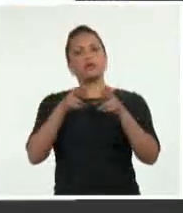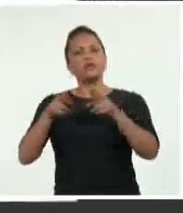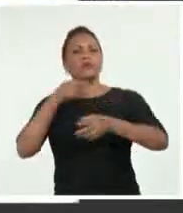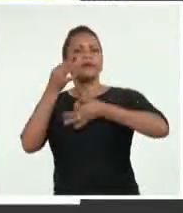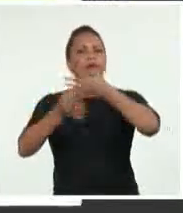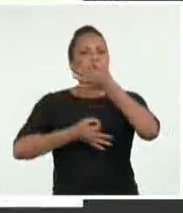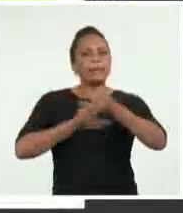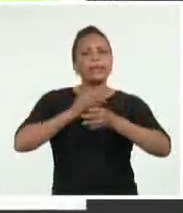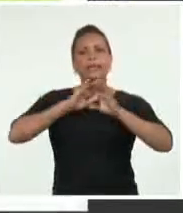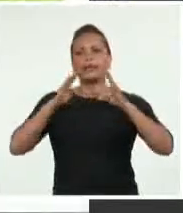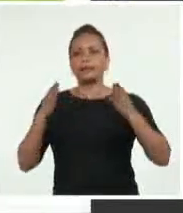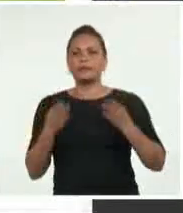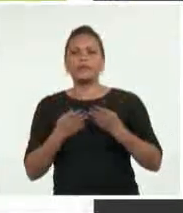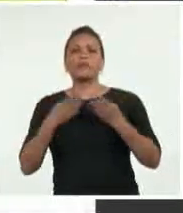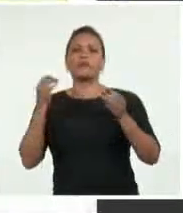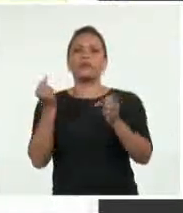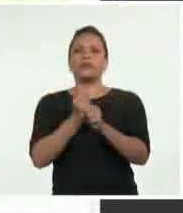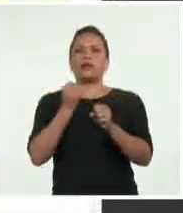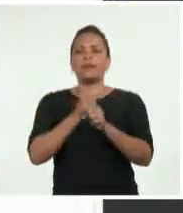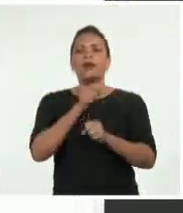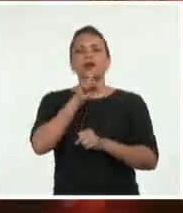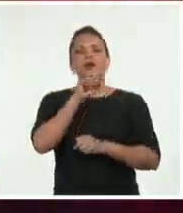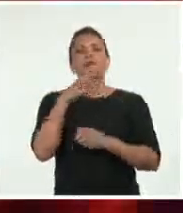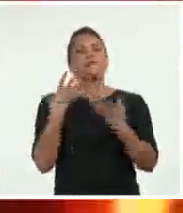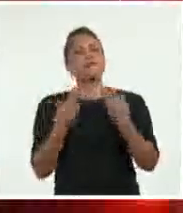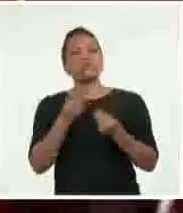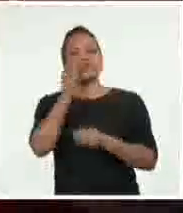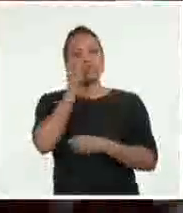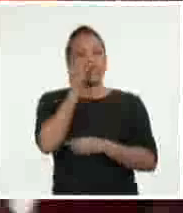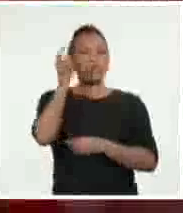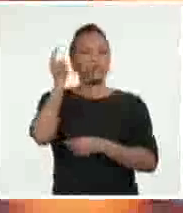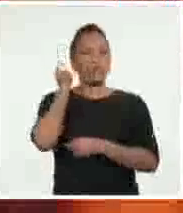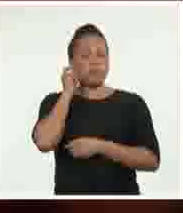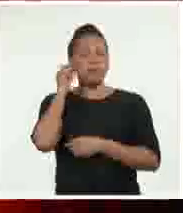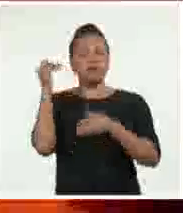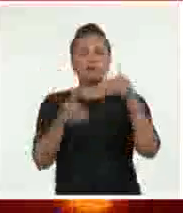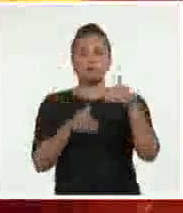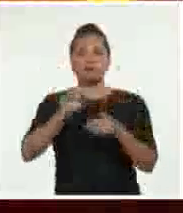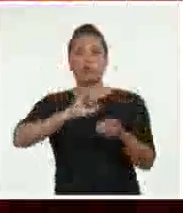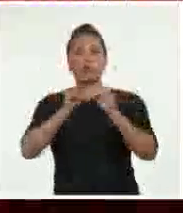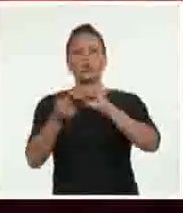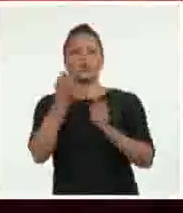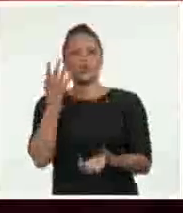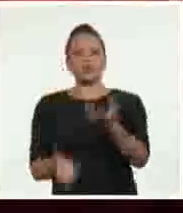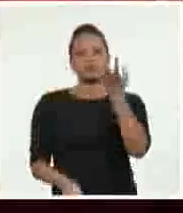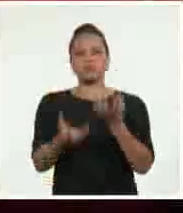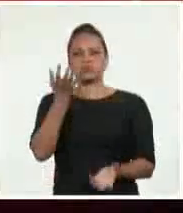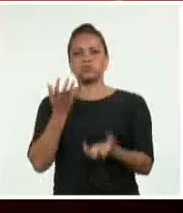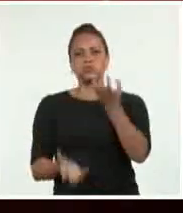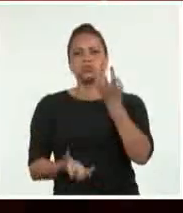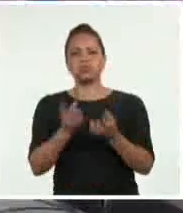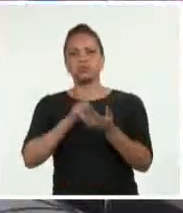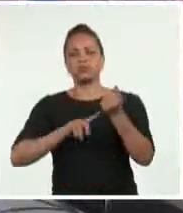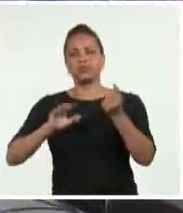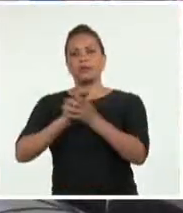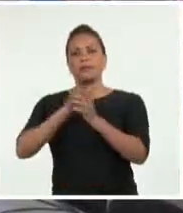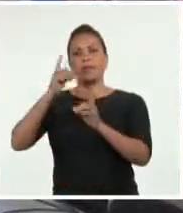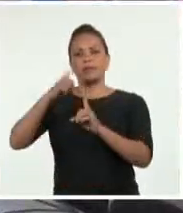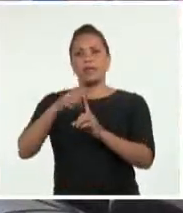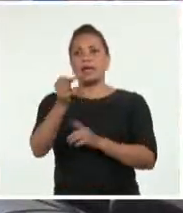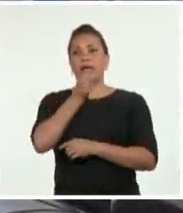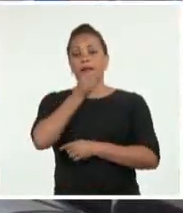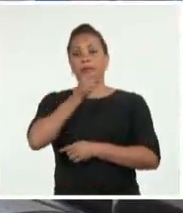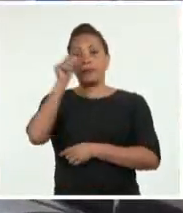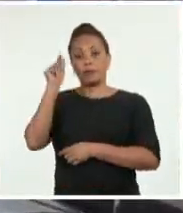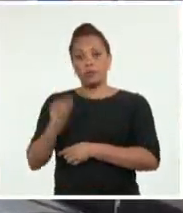cronológicamente las acciones de cientos de hombres y mujeres para controlar el incendio de grandes proporciones. El periodista